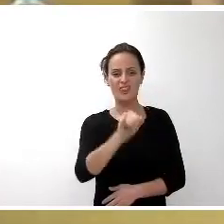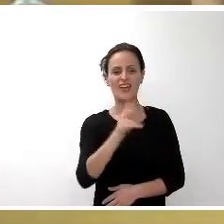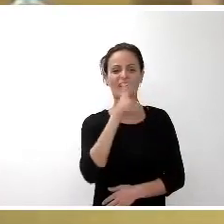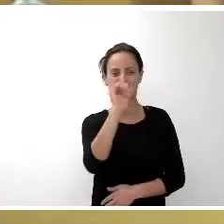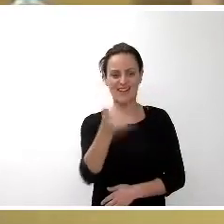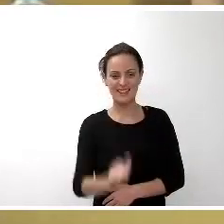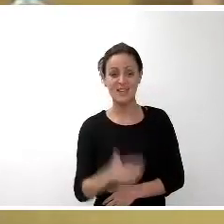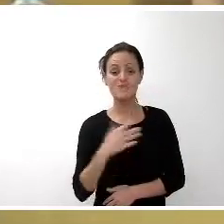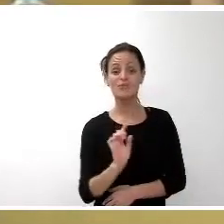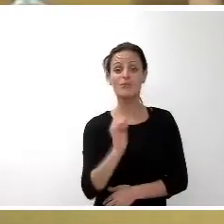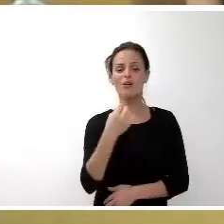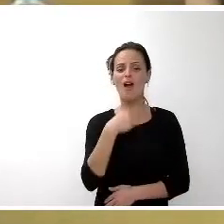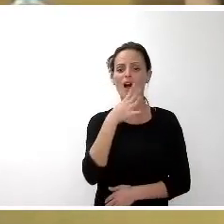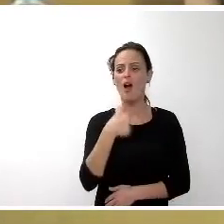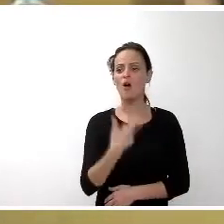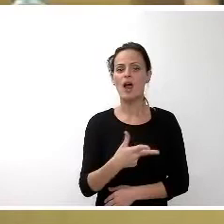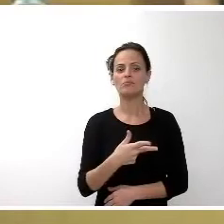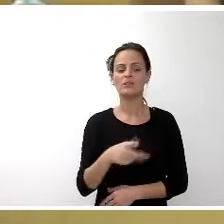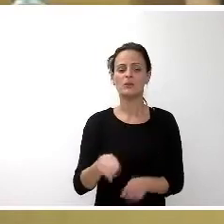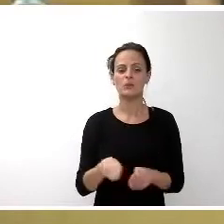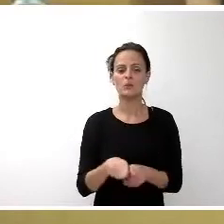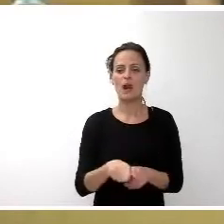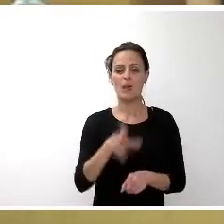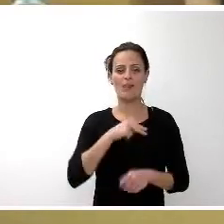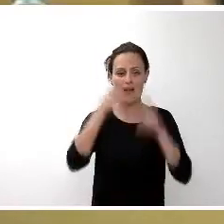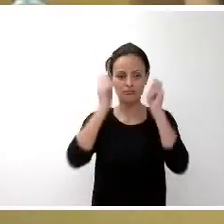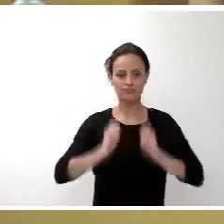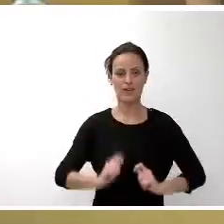En primer lugar, vamos a imponerle la medalla. Les ruego que se pongan todos en pie, por favor.